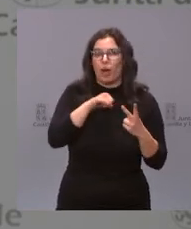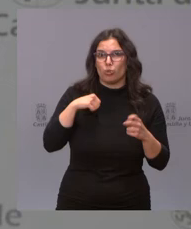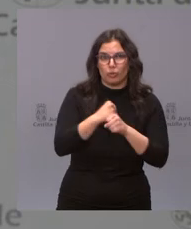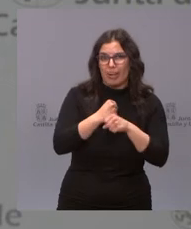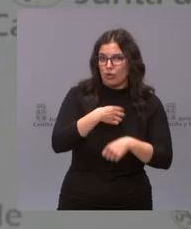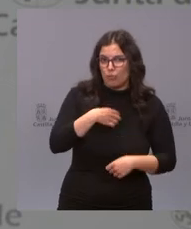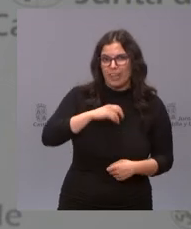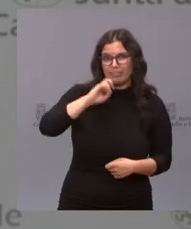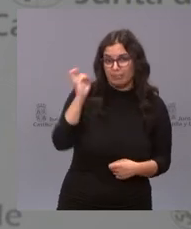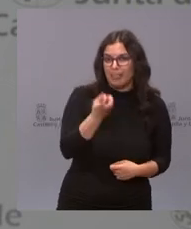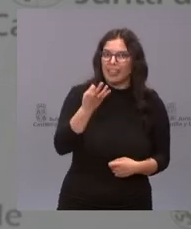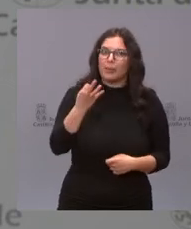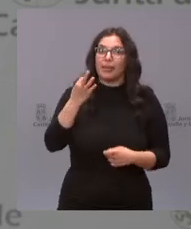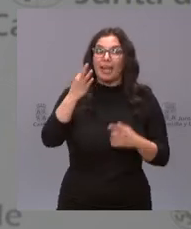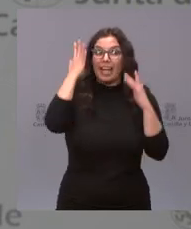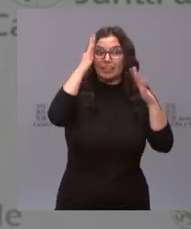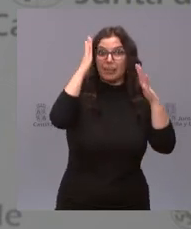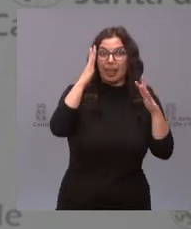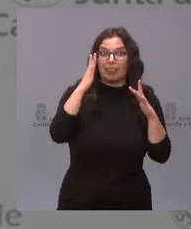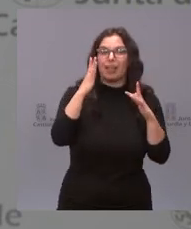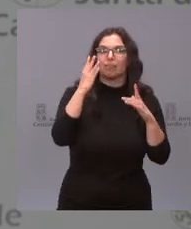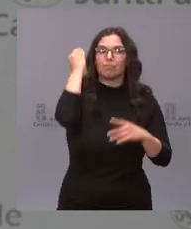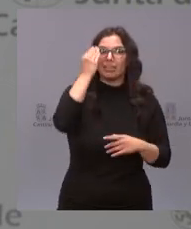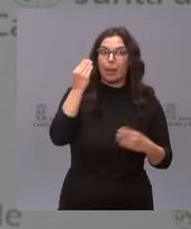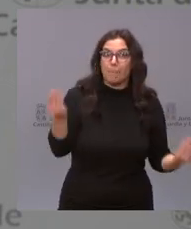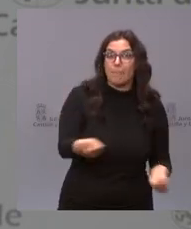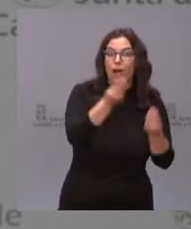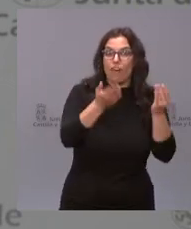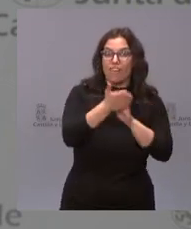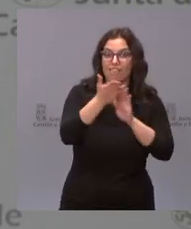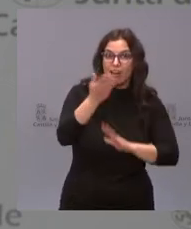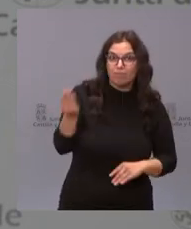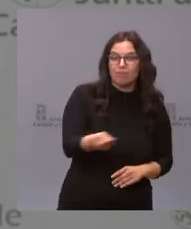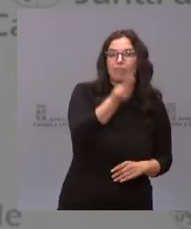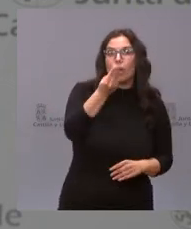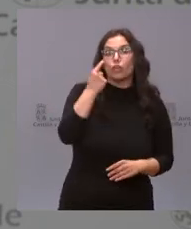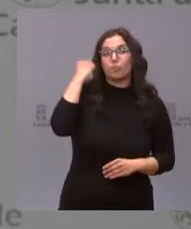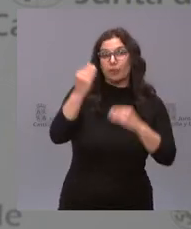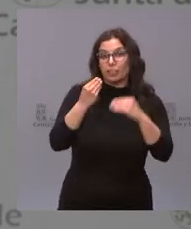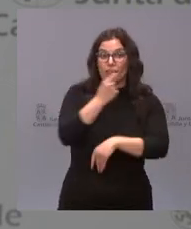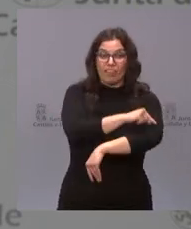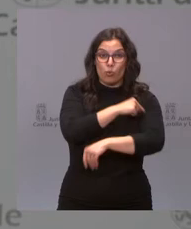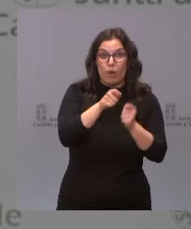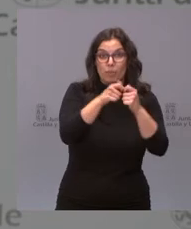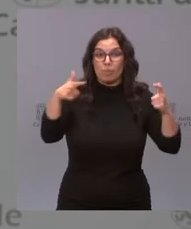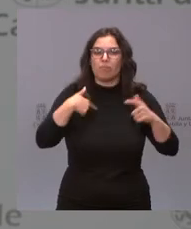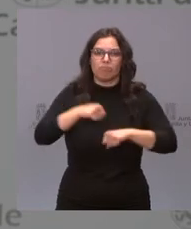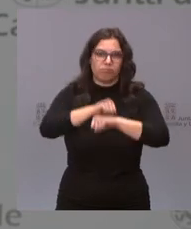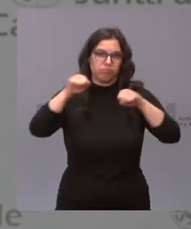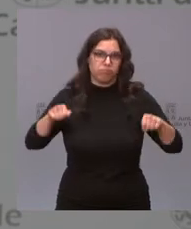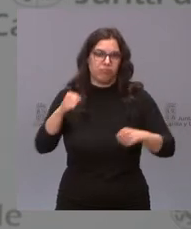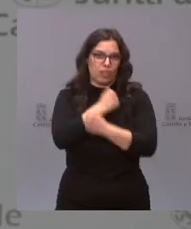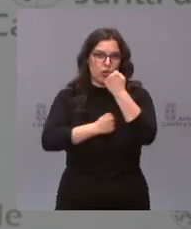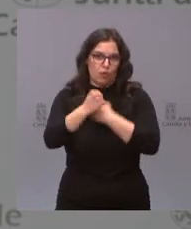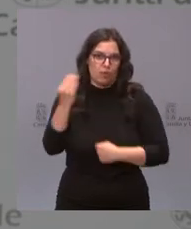que nos tenemos que centrar es en esa esperanza en esa senda de recuperación que creo que se consolidará con la vacunación por eso vuelvo a insistir